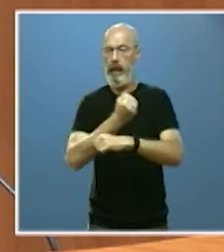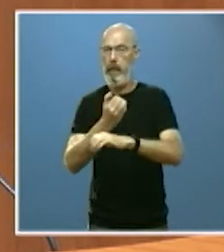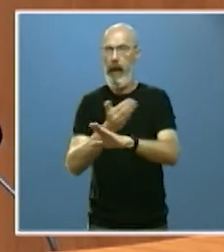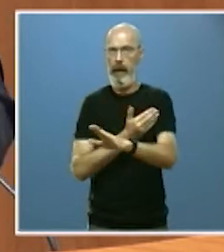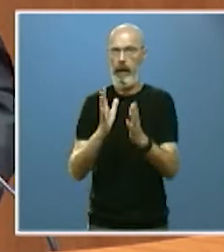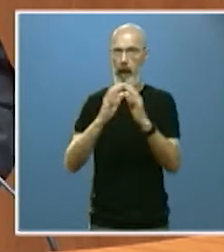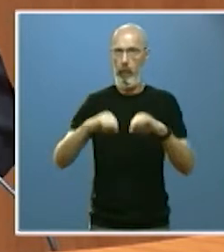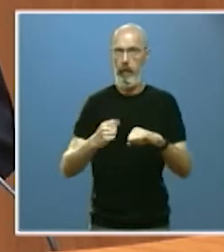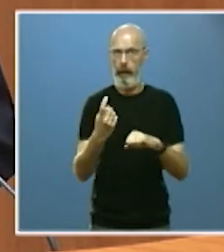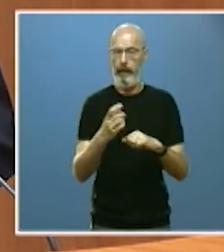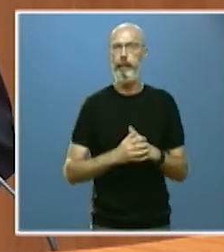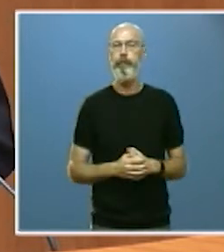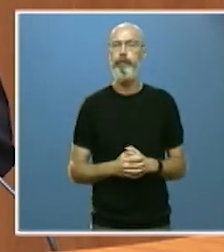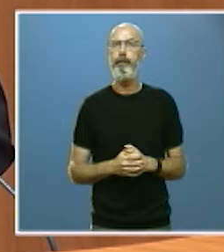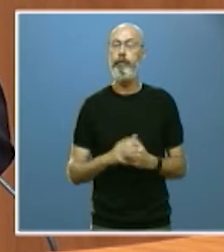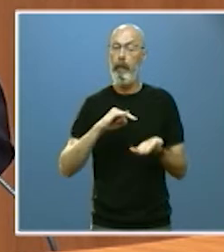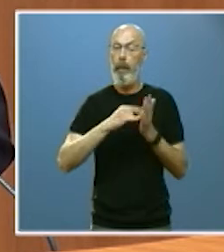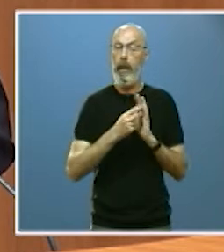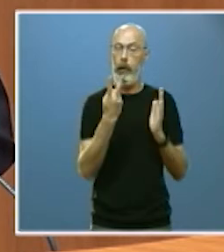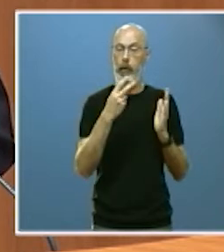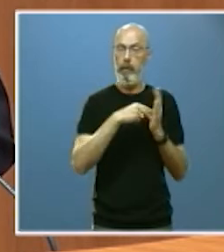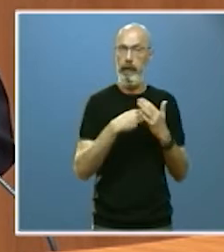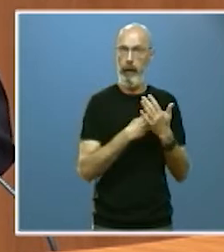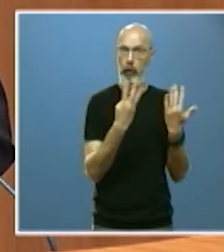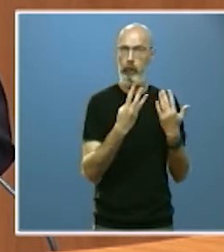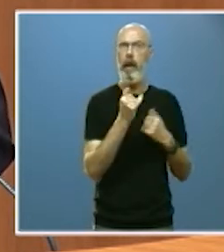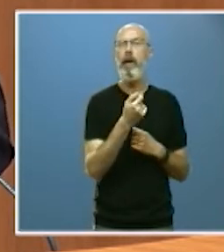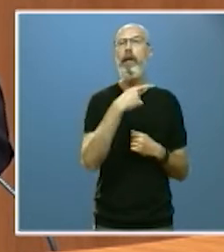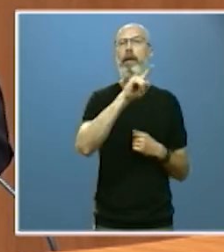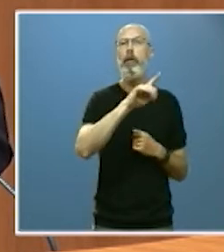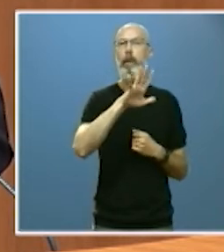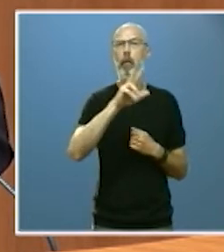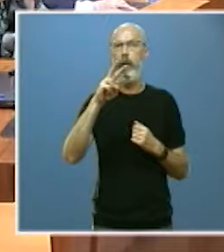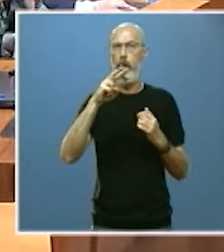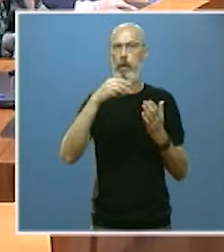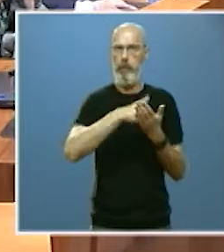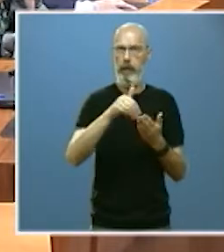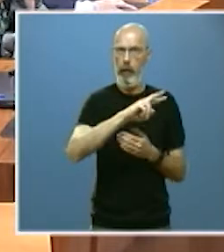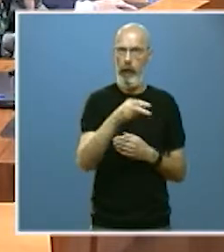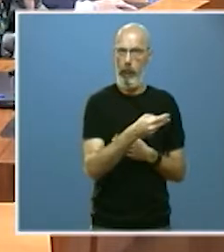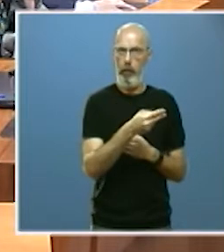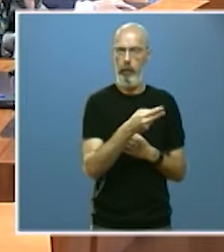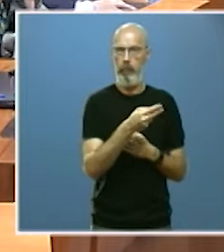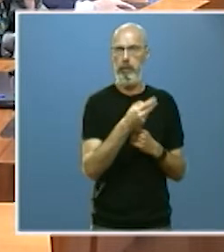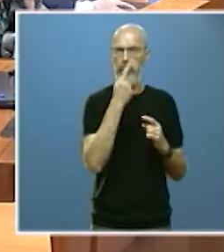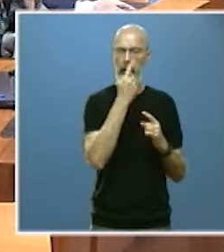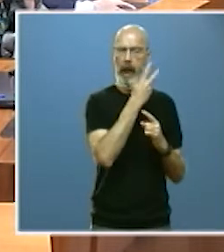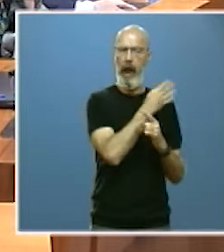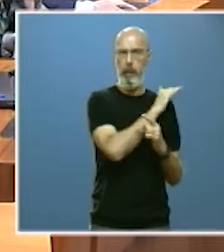El plan de 2018 cuenta con 152 millones de euros, con una dotación creciente sobre los anteriores.